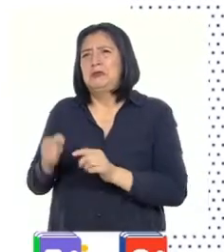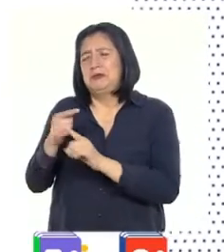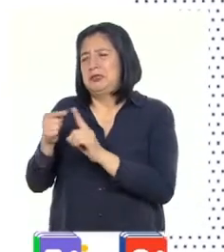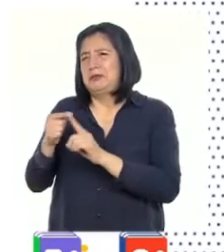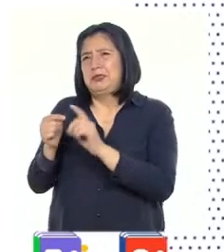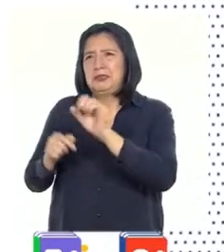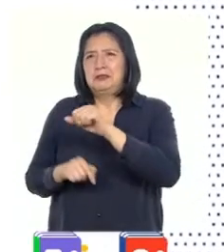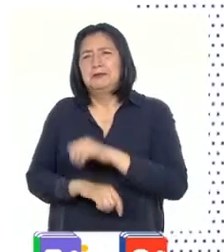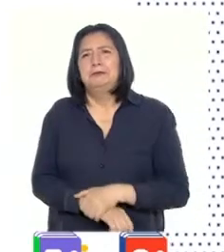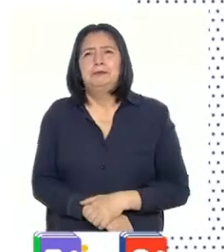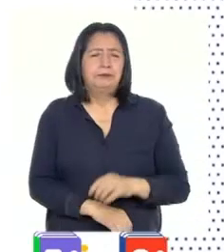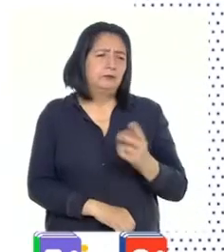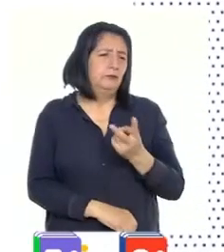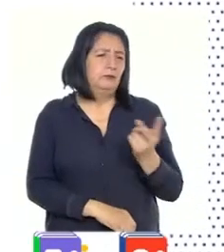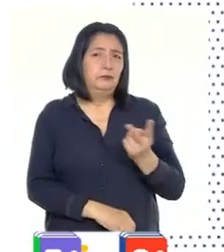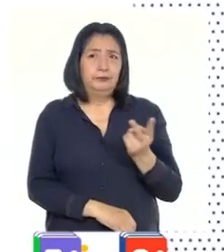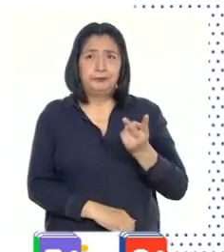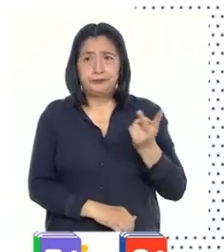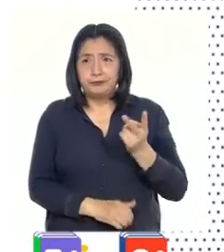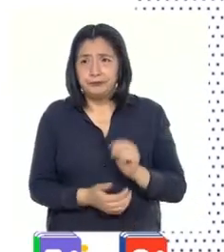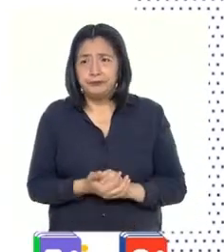a mitad. Sí, los dos somos,